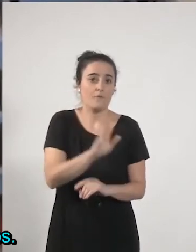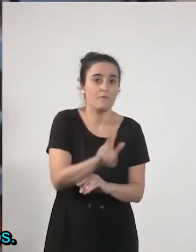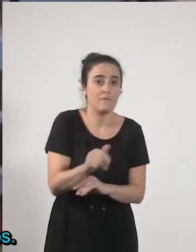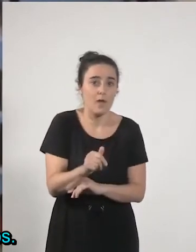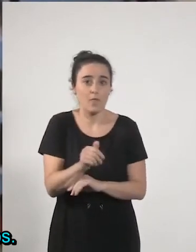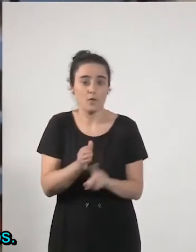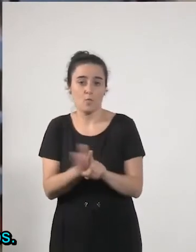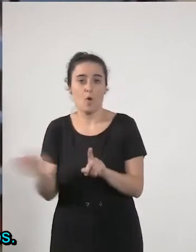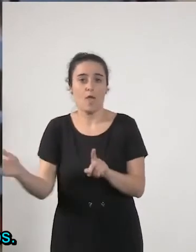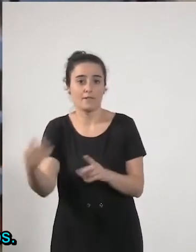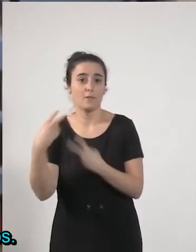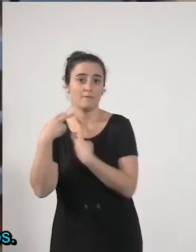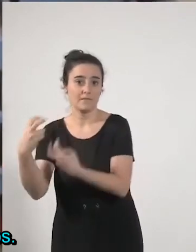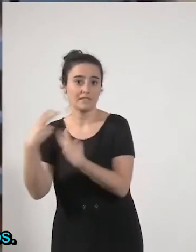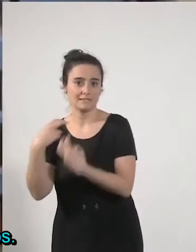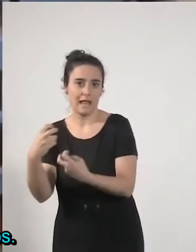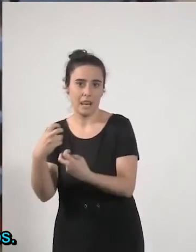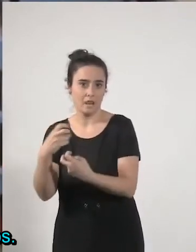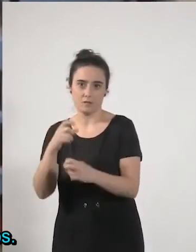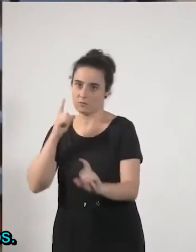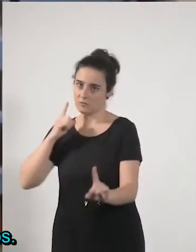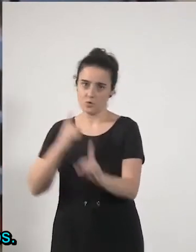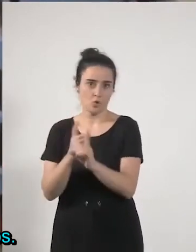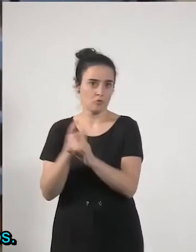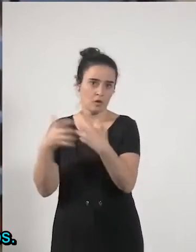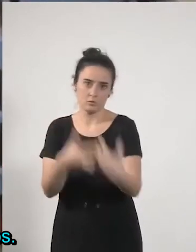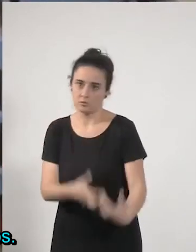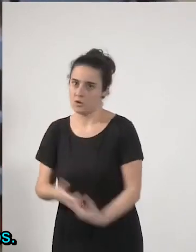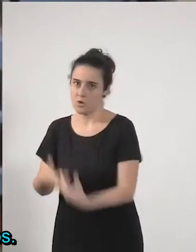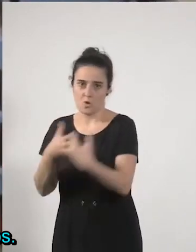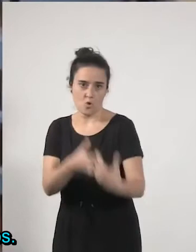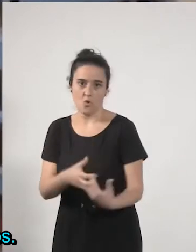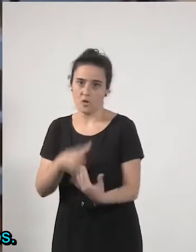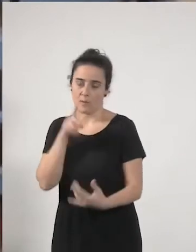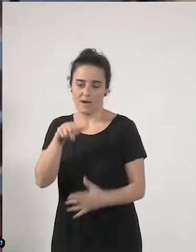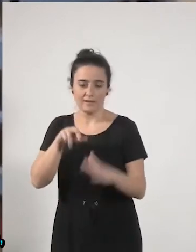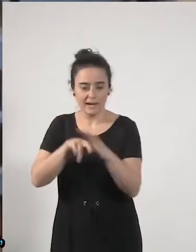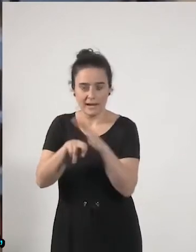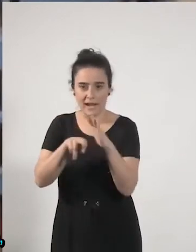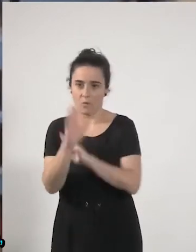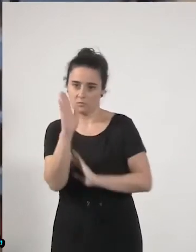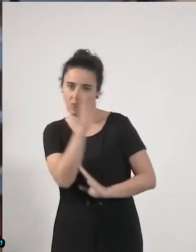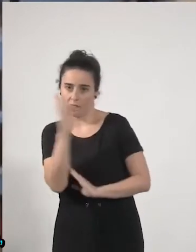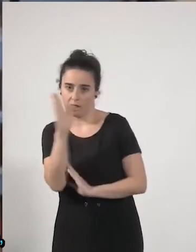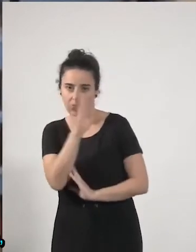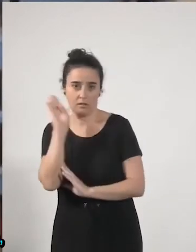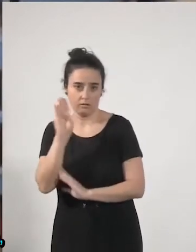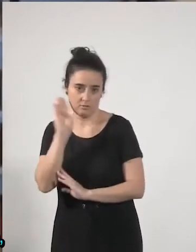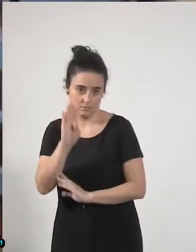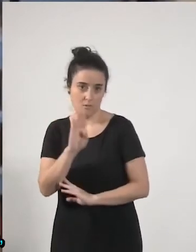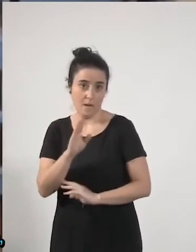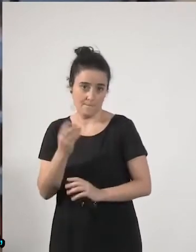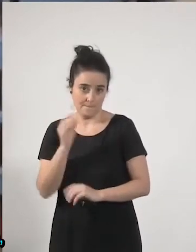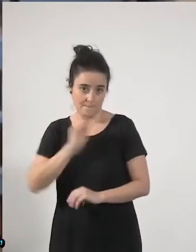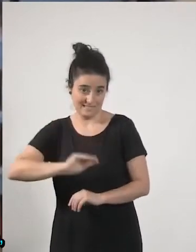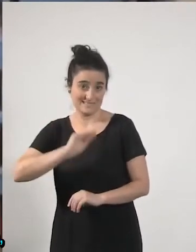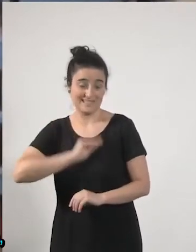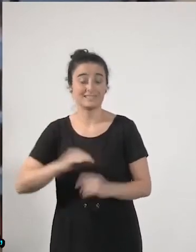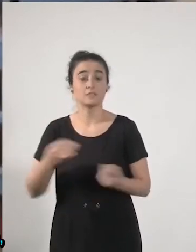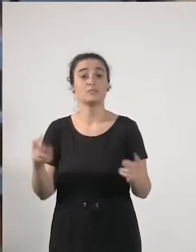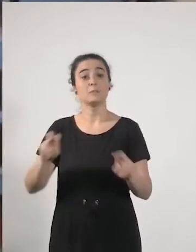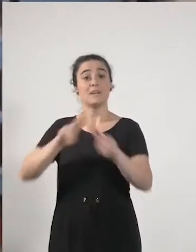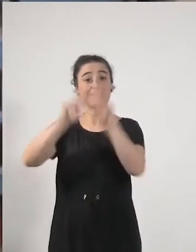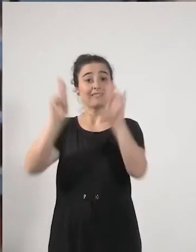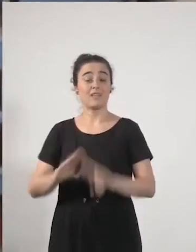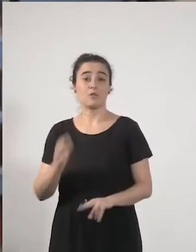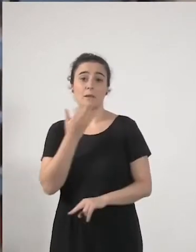porque ahí se van muchos recursos y en este sentido pues a nivel internacional por